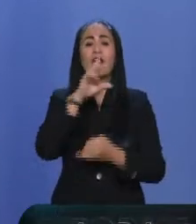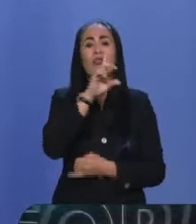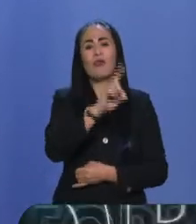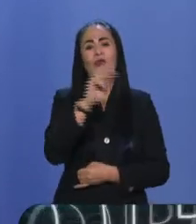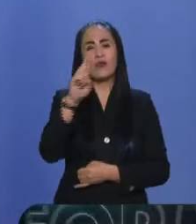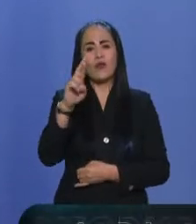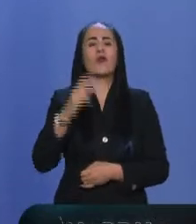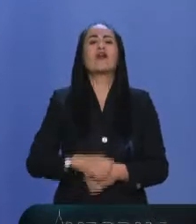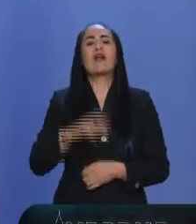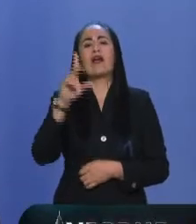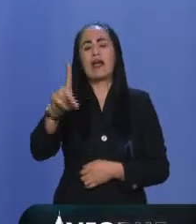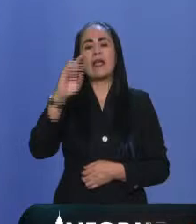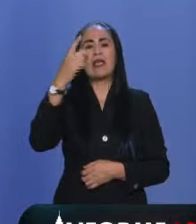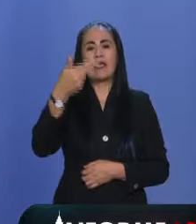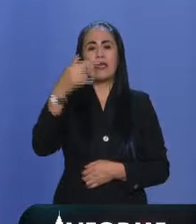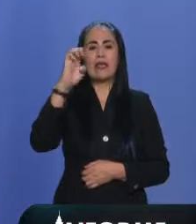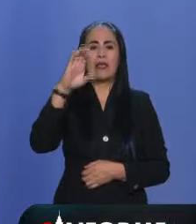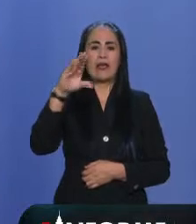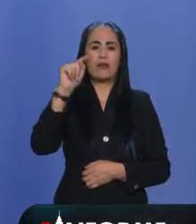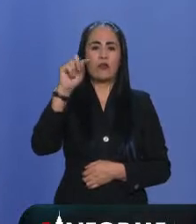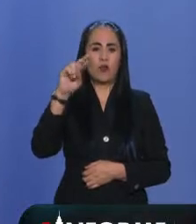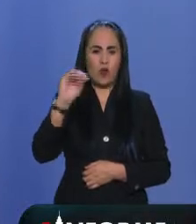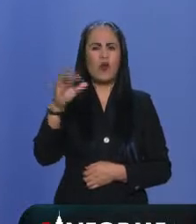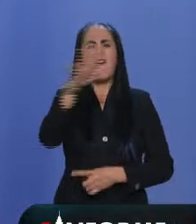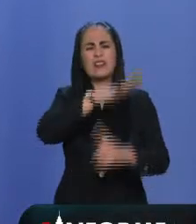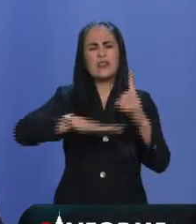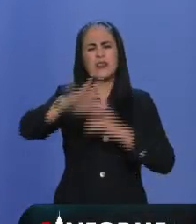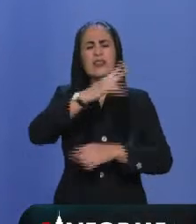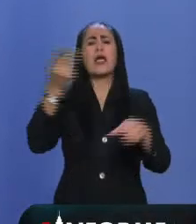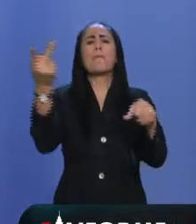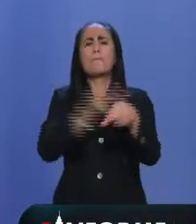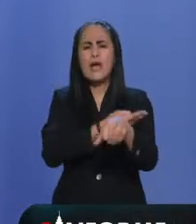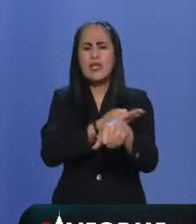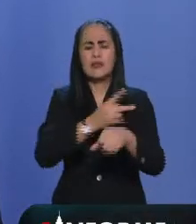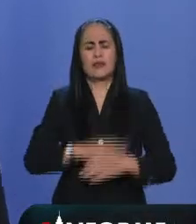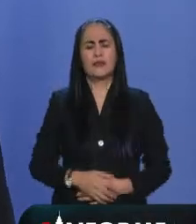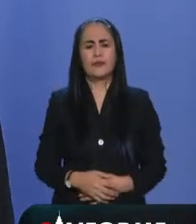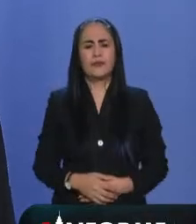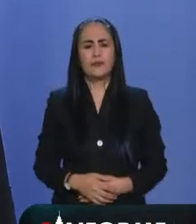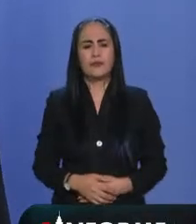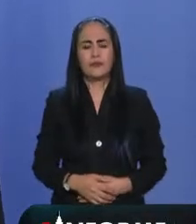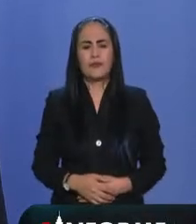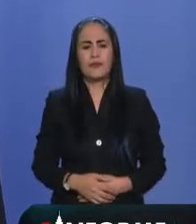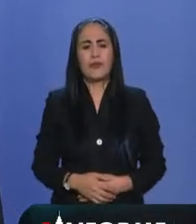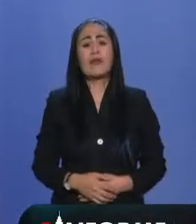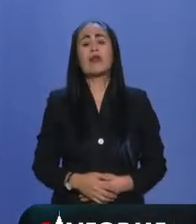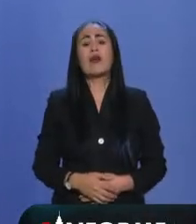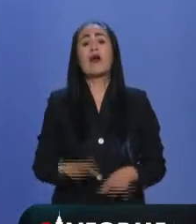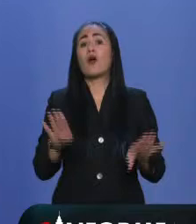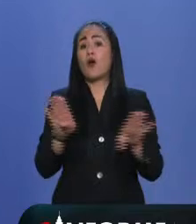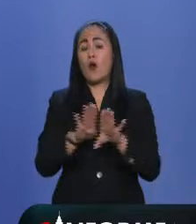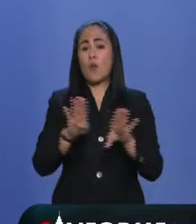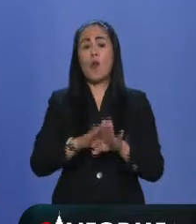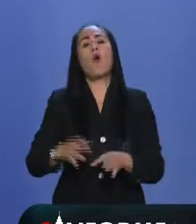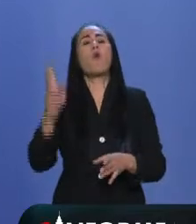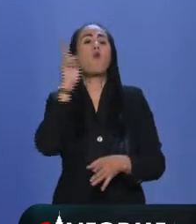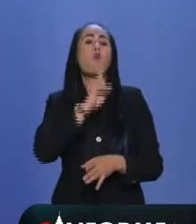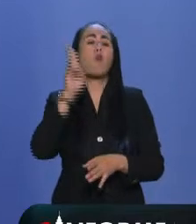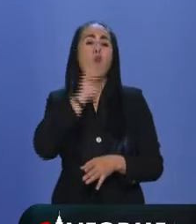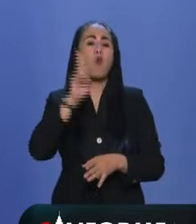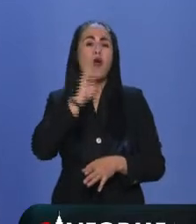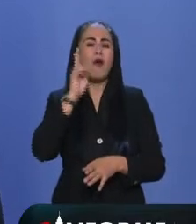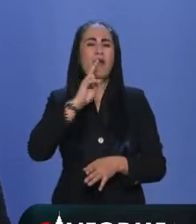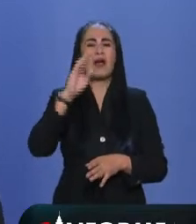Héctor Frisby de todo este panorama, en medio del cual también ha aumentado la demanda de pruebas de COVID por